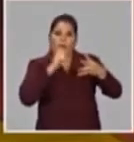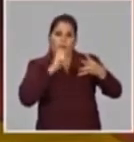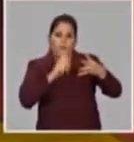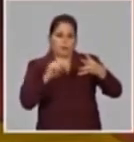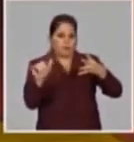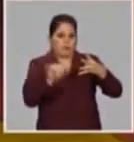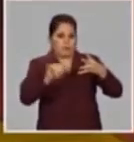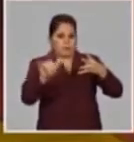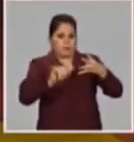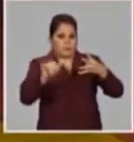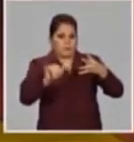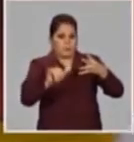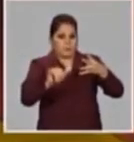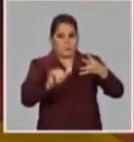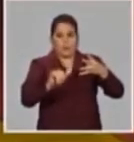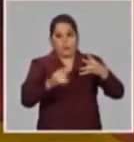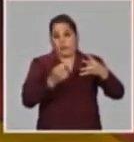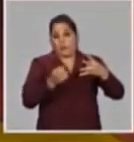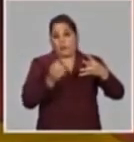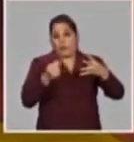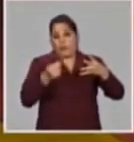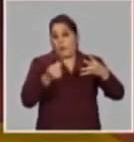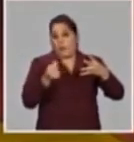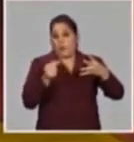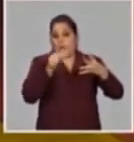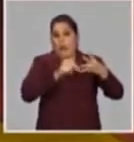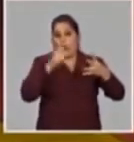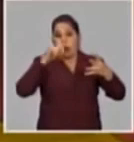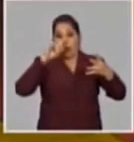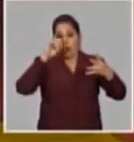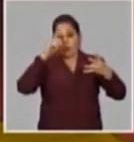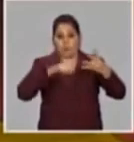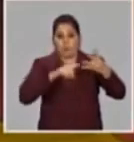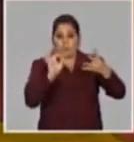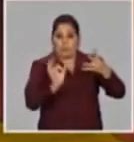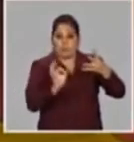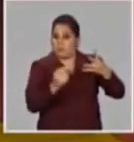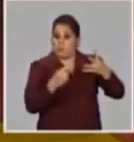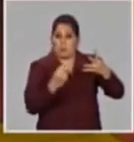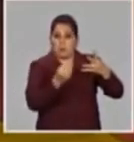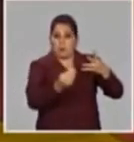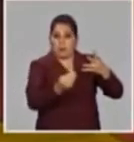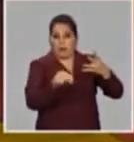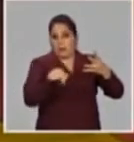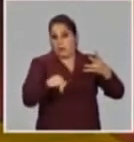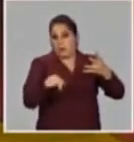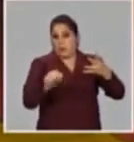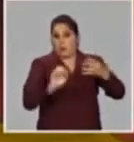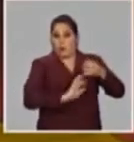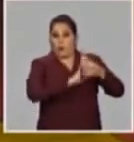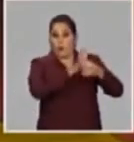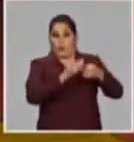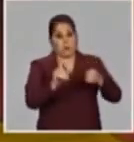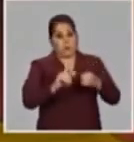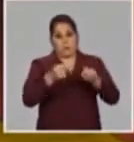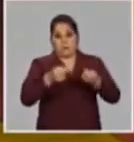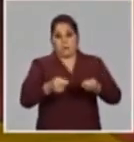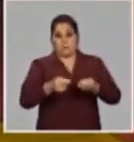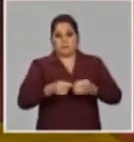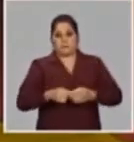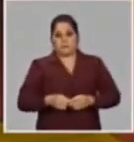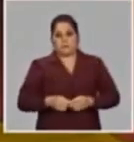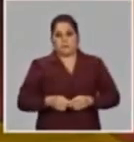del fiscal del presupuesto, que también de alguna manera tiene que ver